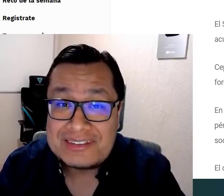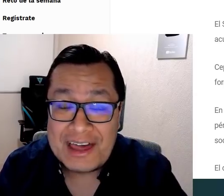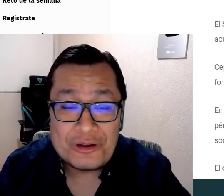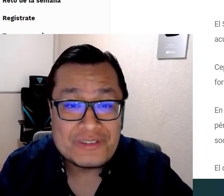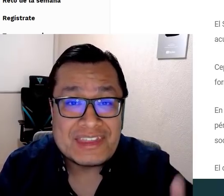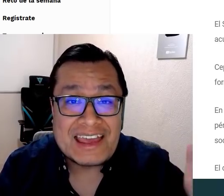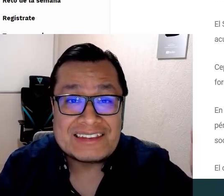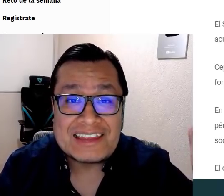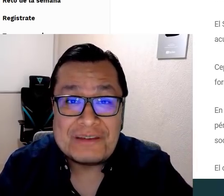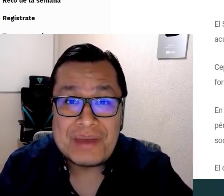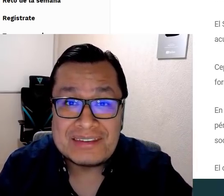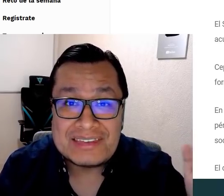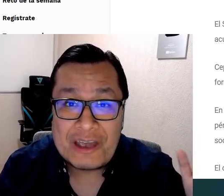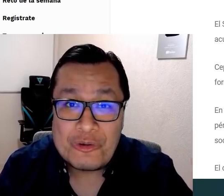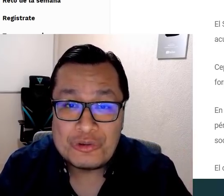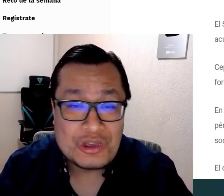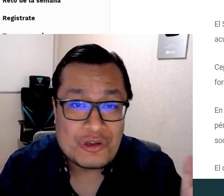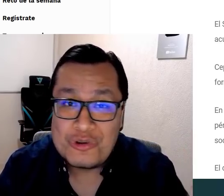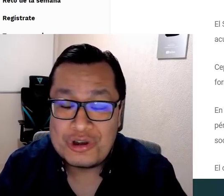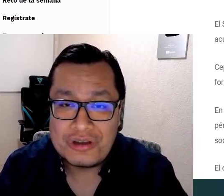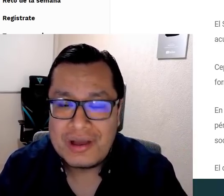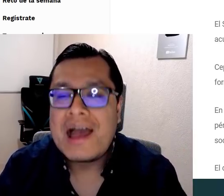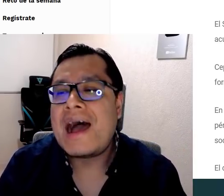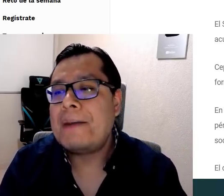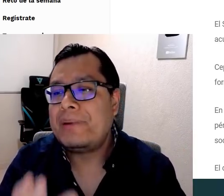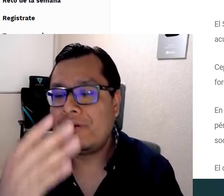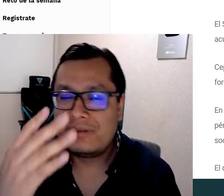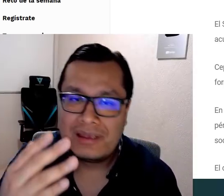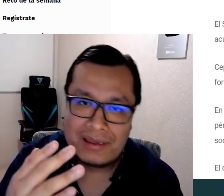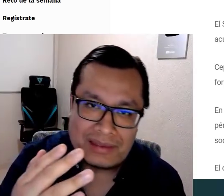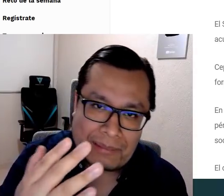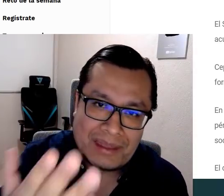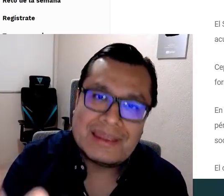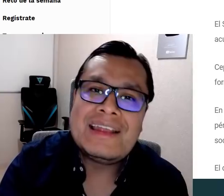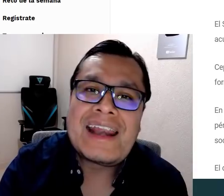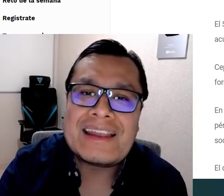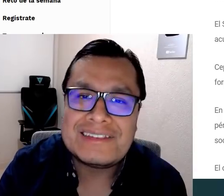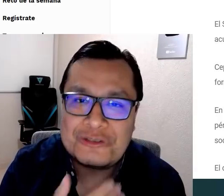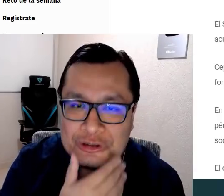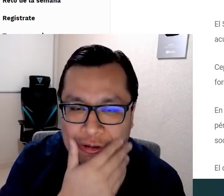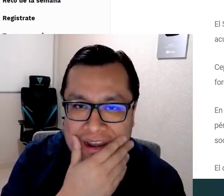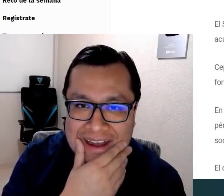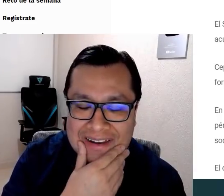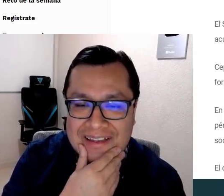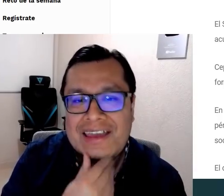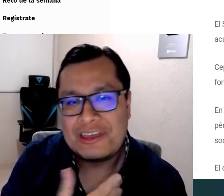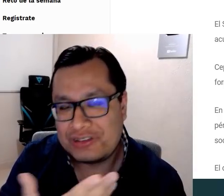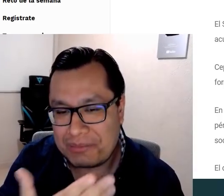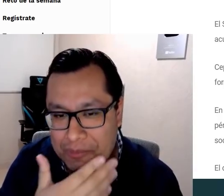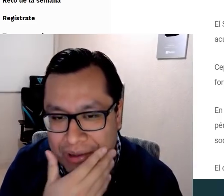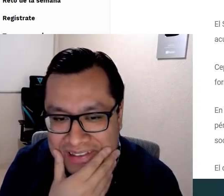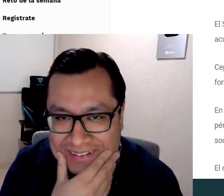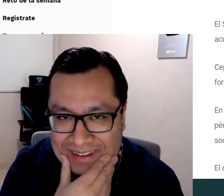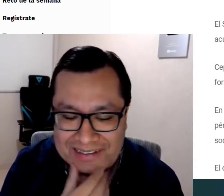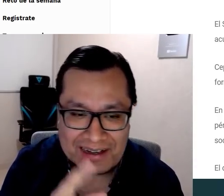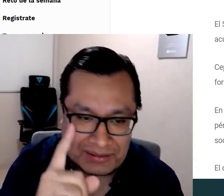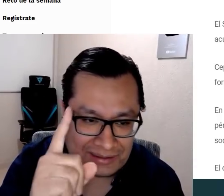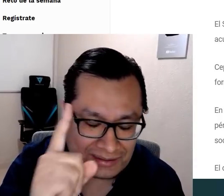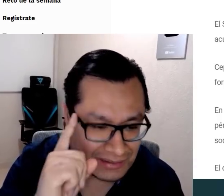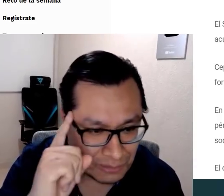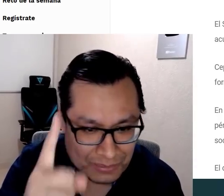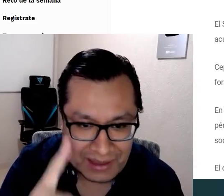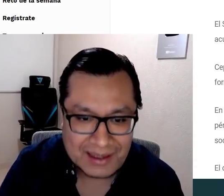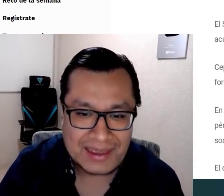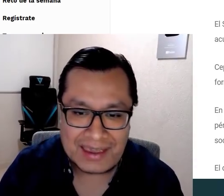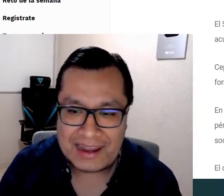haber revisado desde el mes de junio-julio? Ah, perdón, también tienen receso escolar. Ellos también pueden descansar.